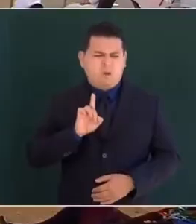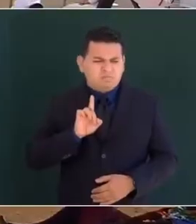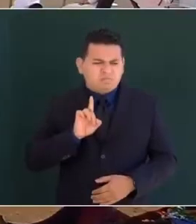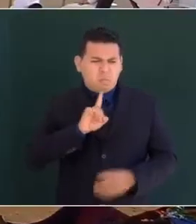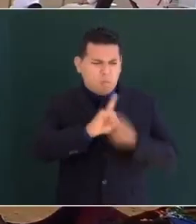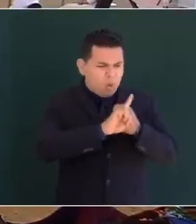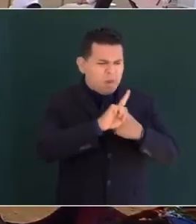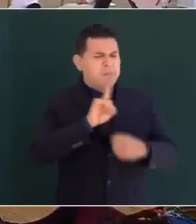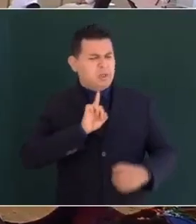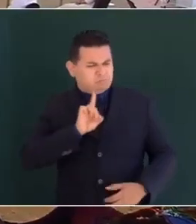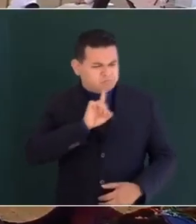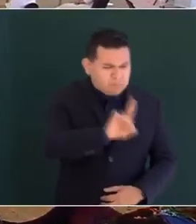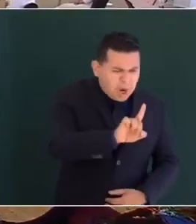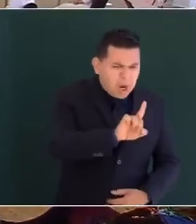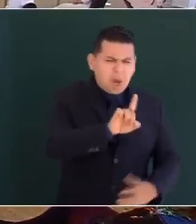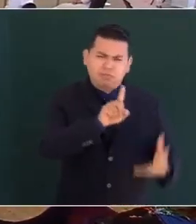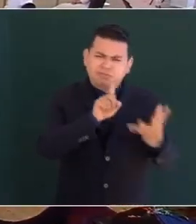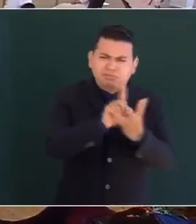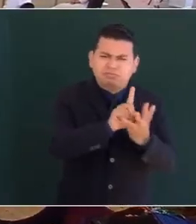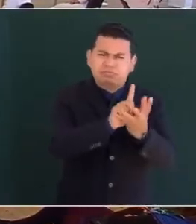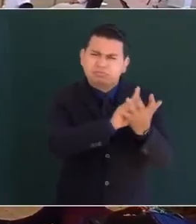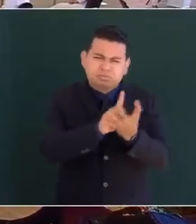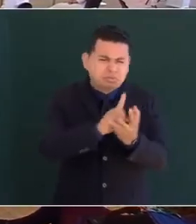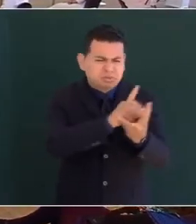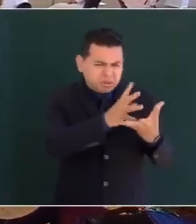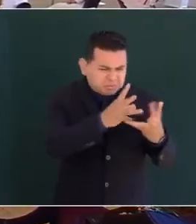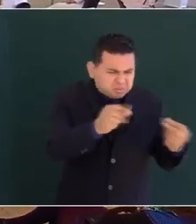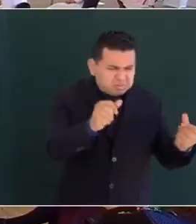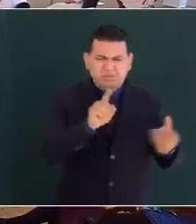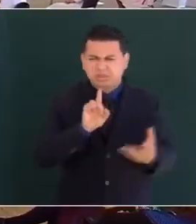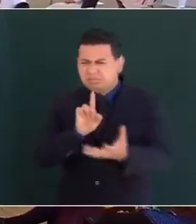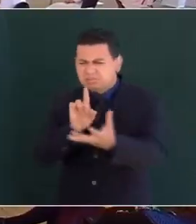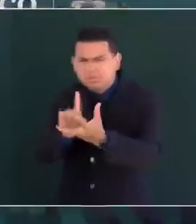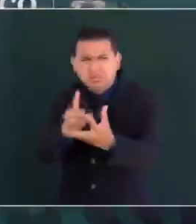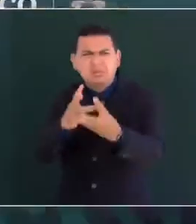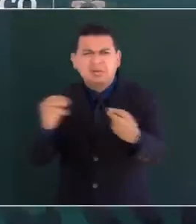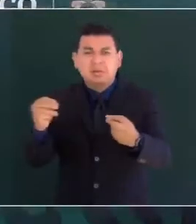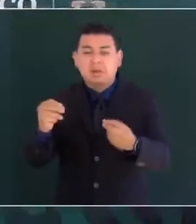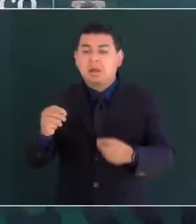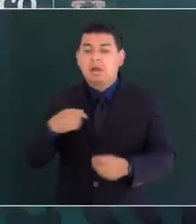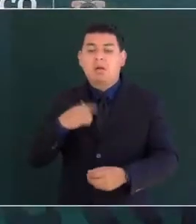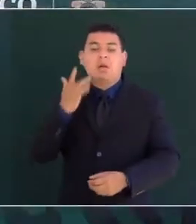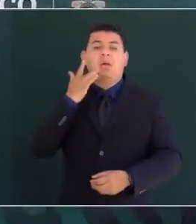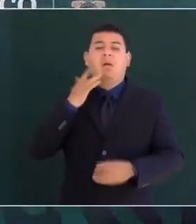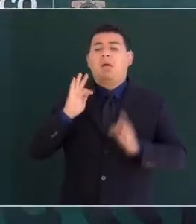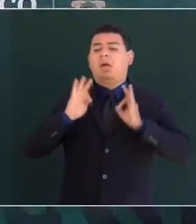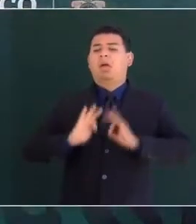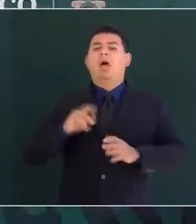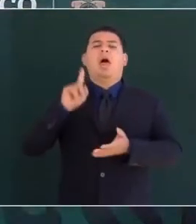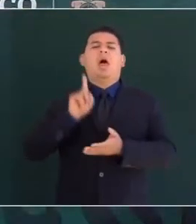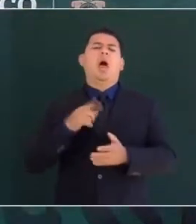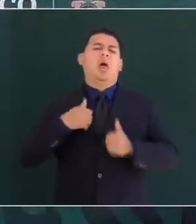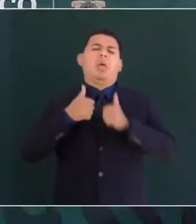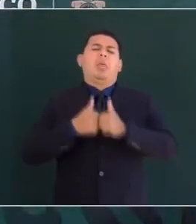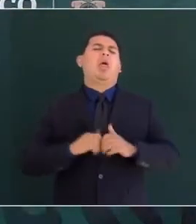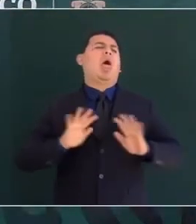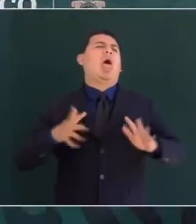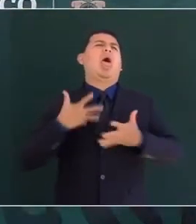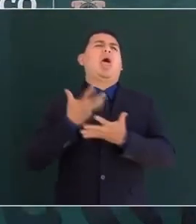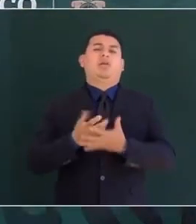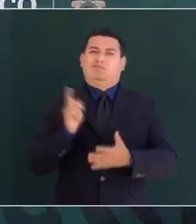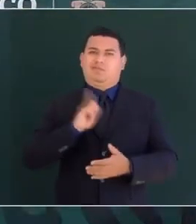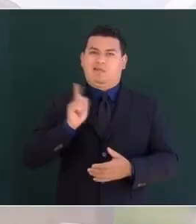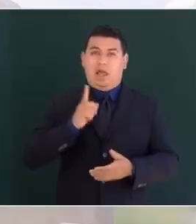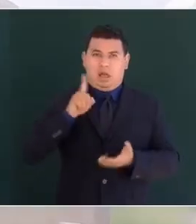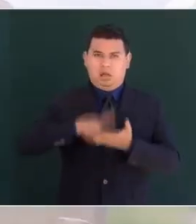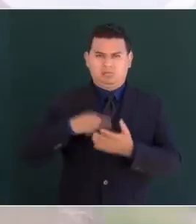es una posición, pero la conciencia